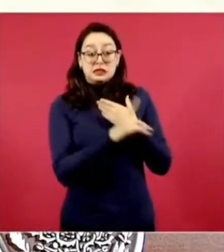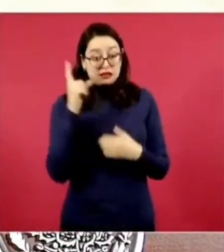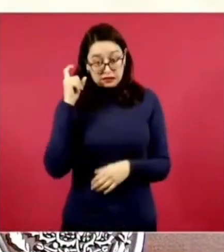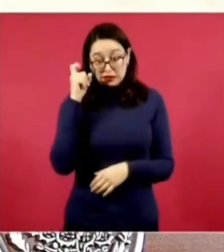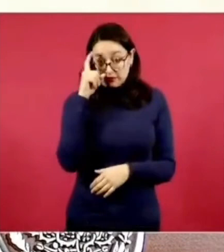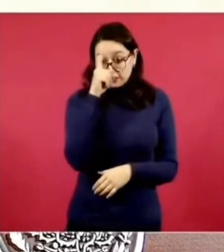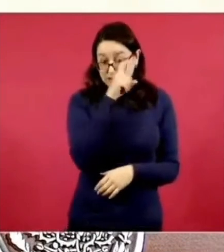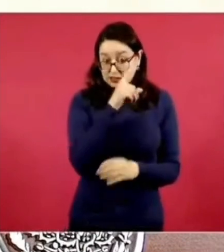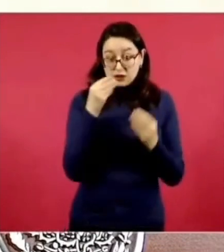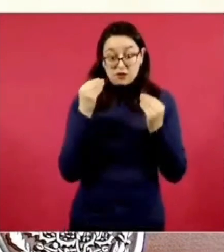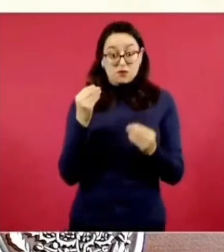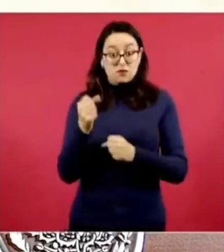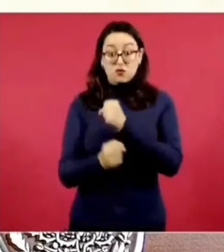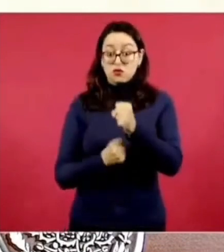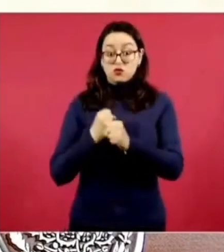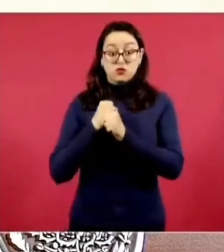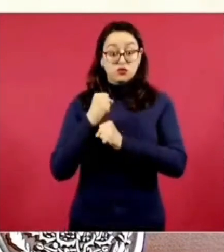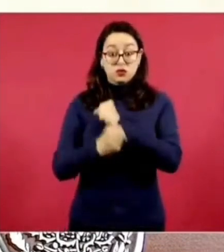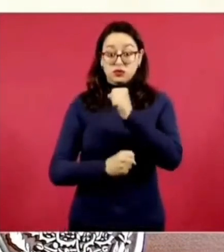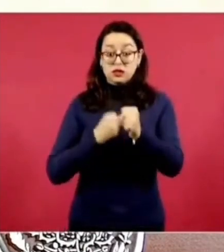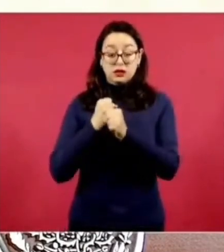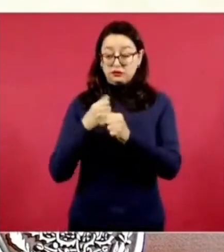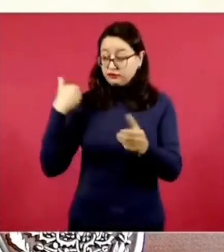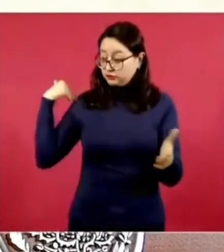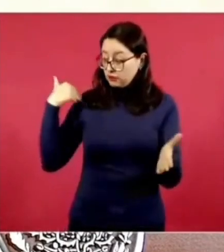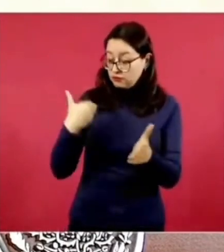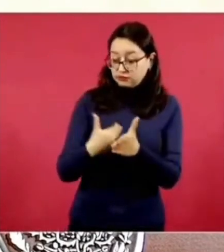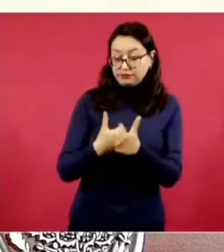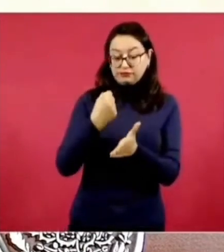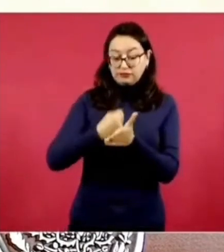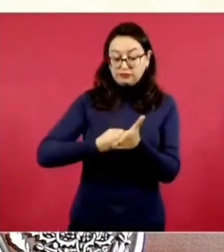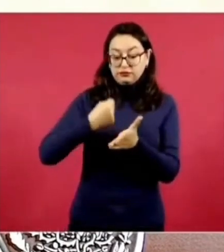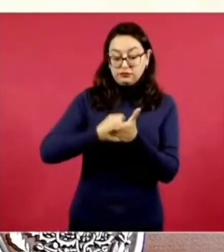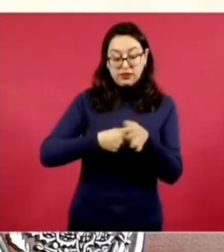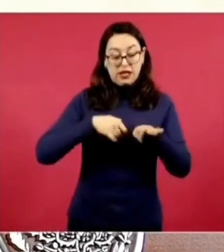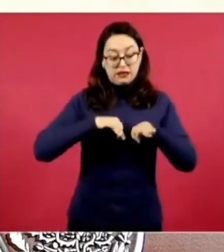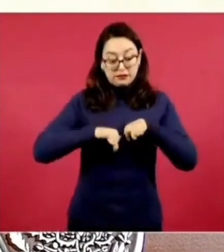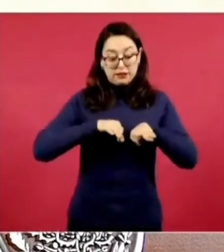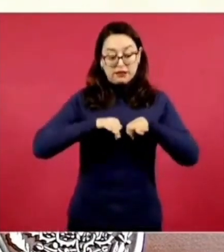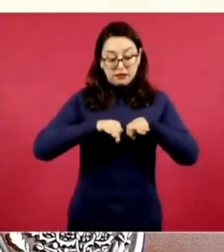de estar trabajando en lo mismo